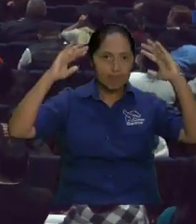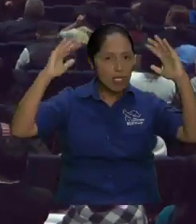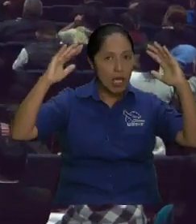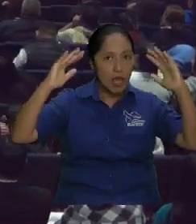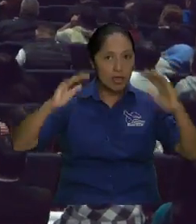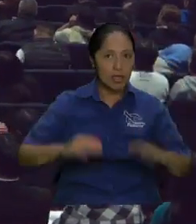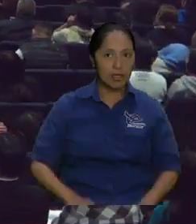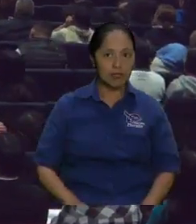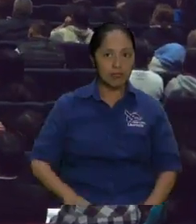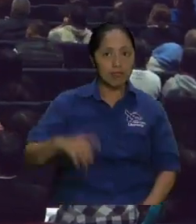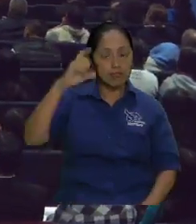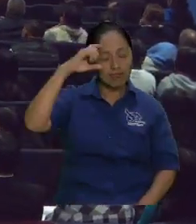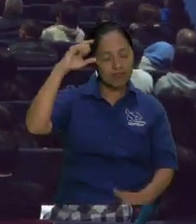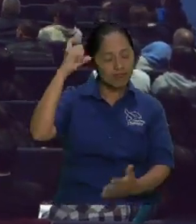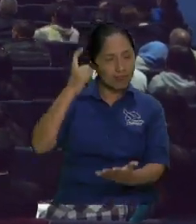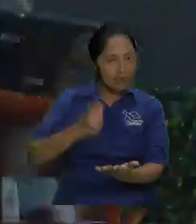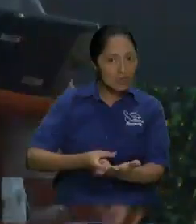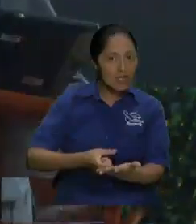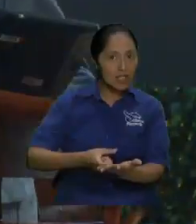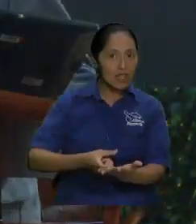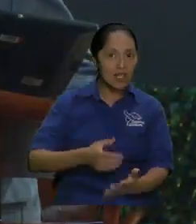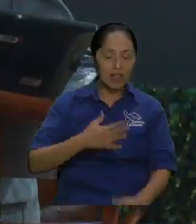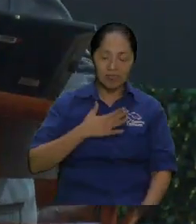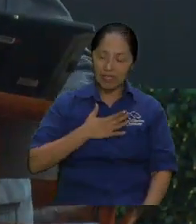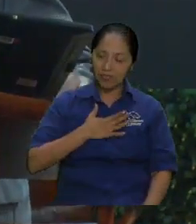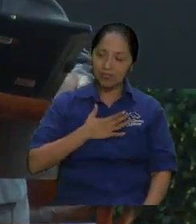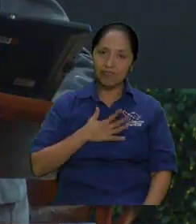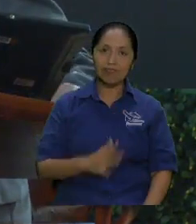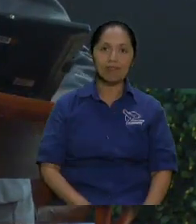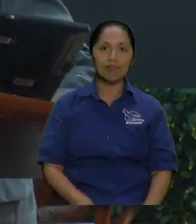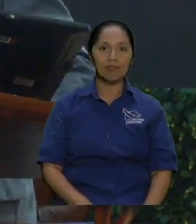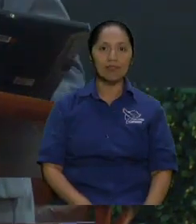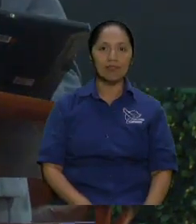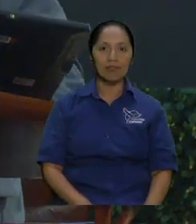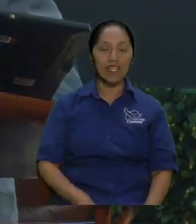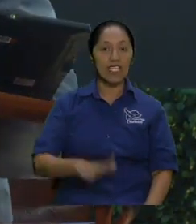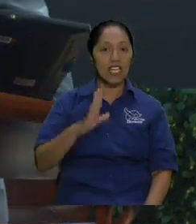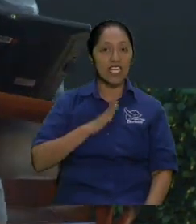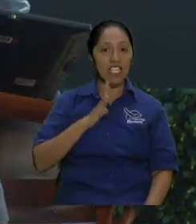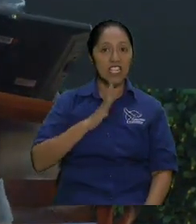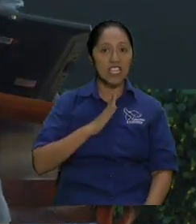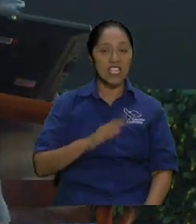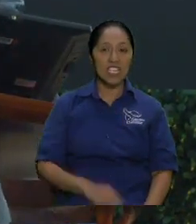créanme hermano y sabe que trae grandes beneficios